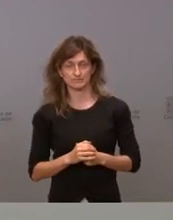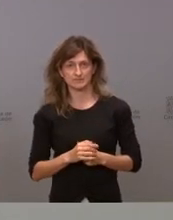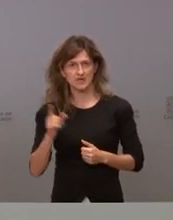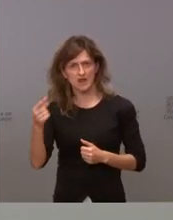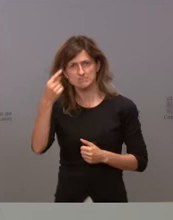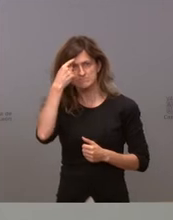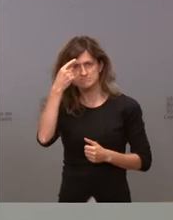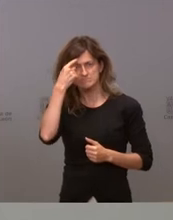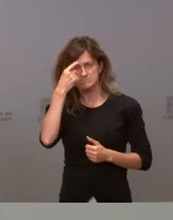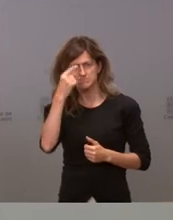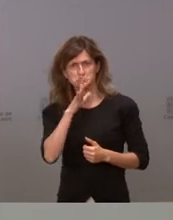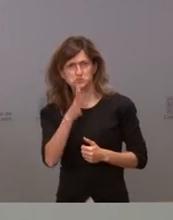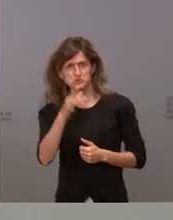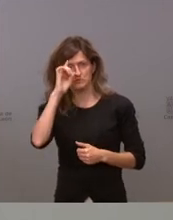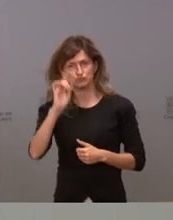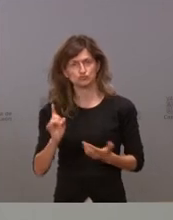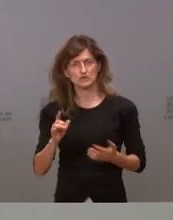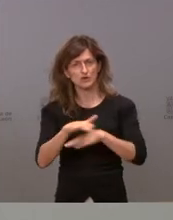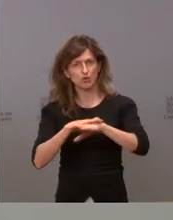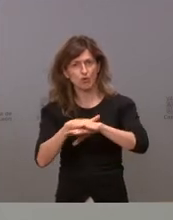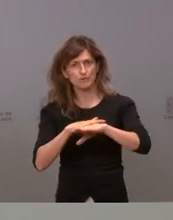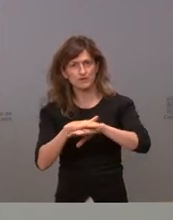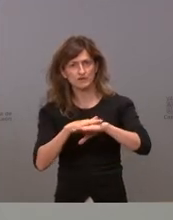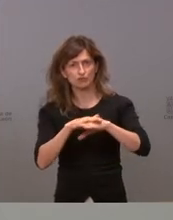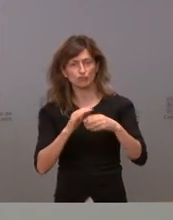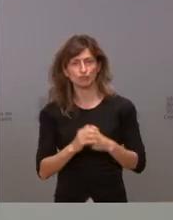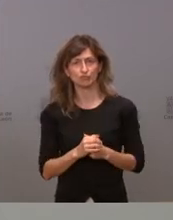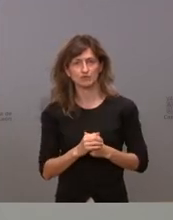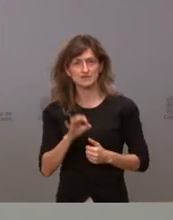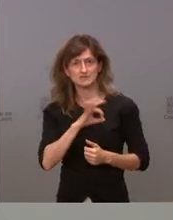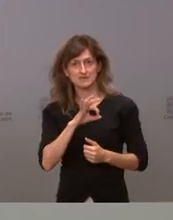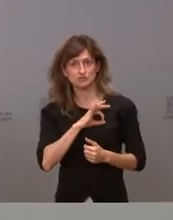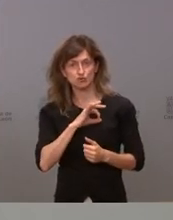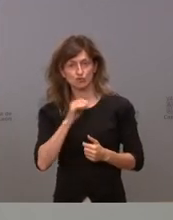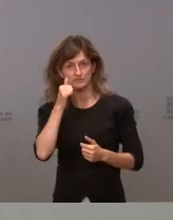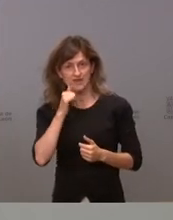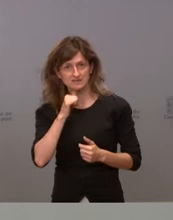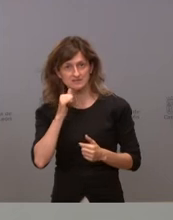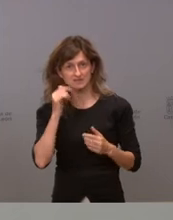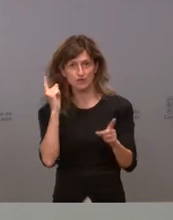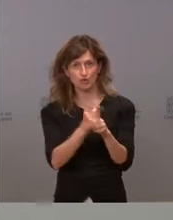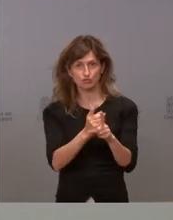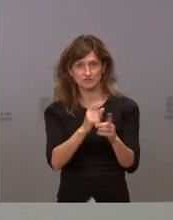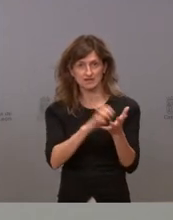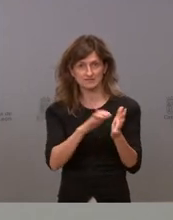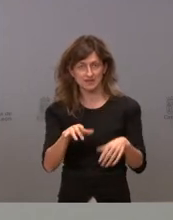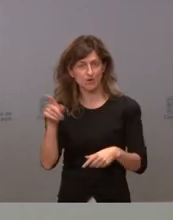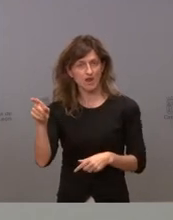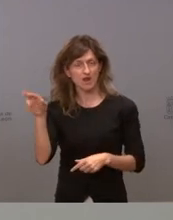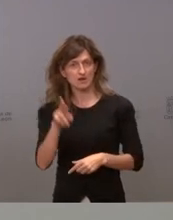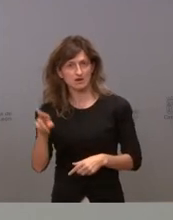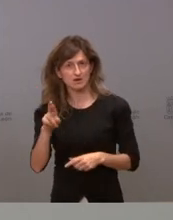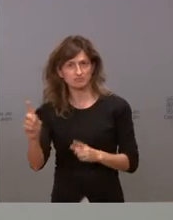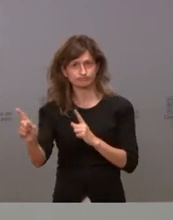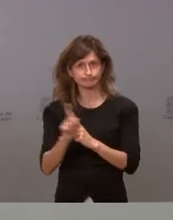obsesión tiene el gobierno del señor Sánchez con esta comunidad pero no hace más que atacar